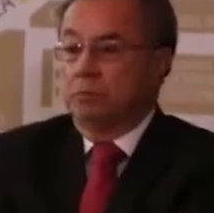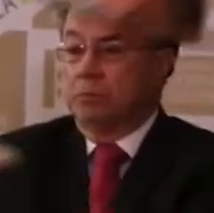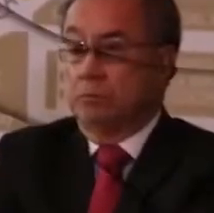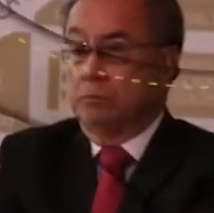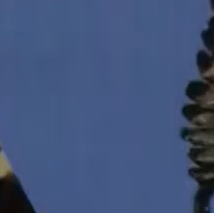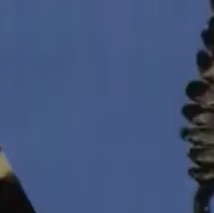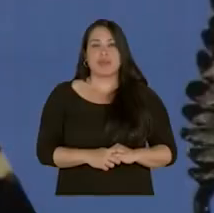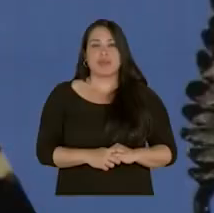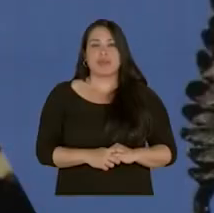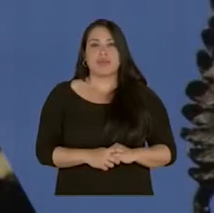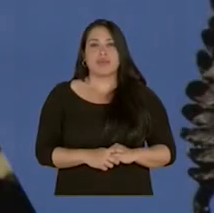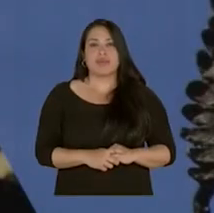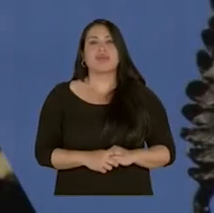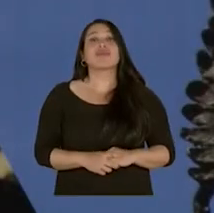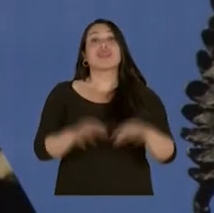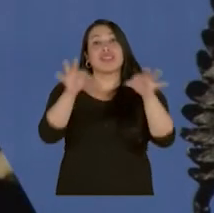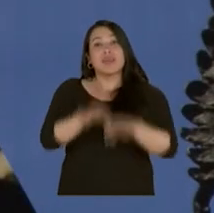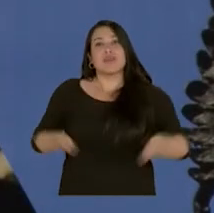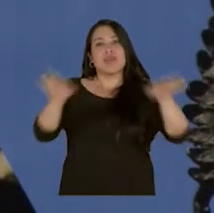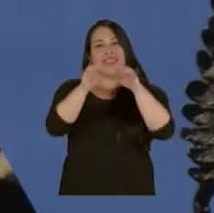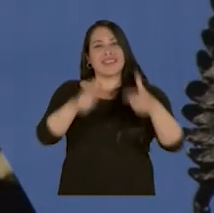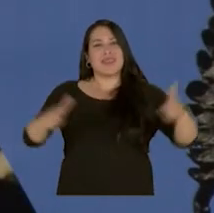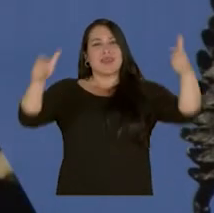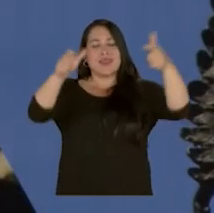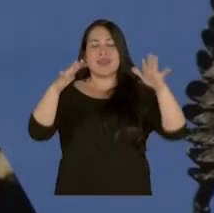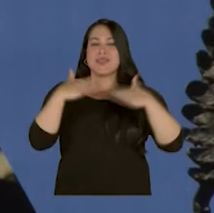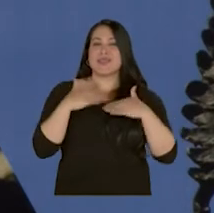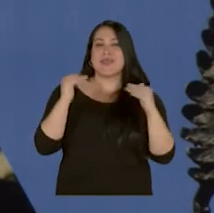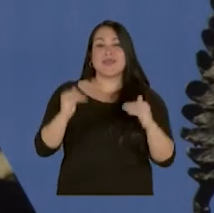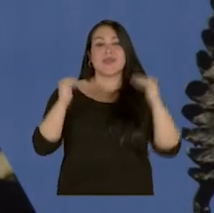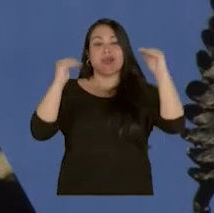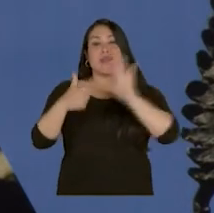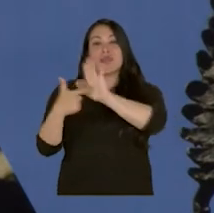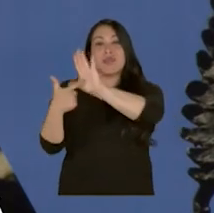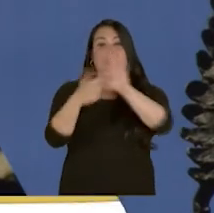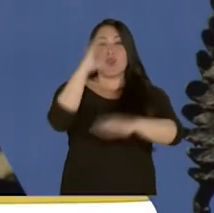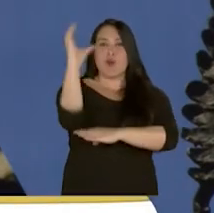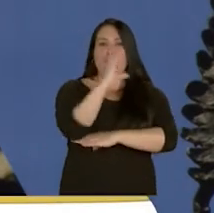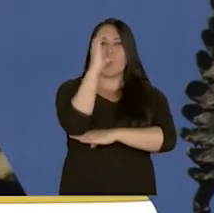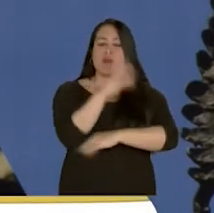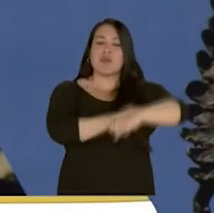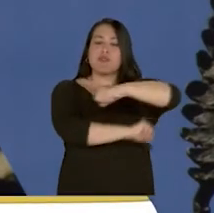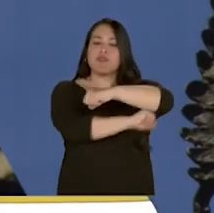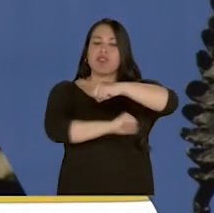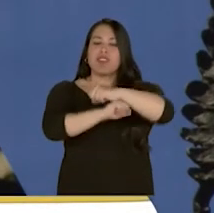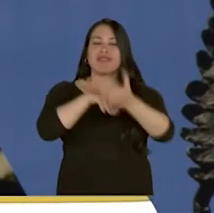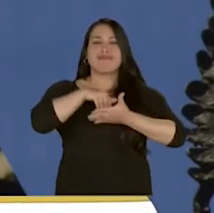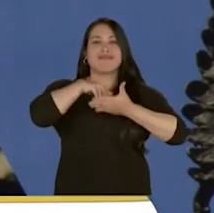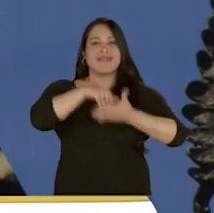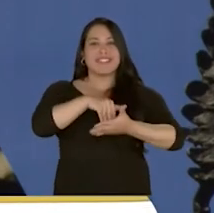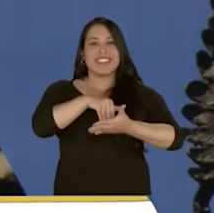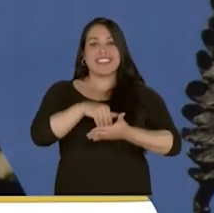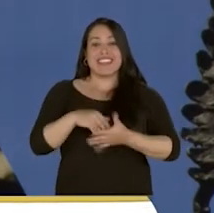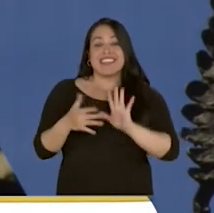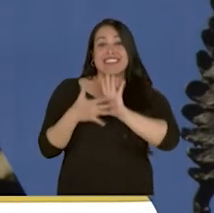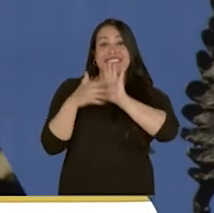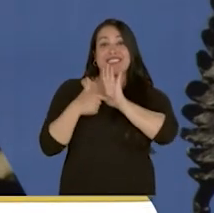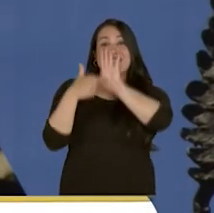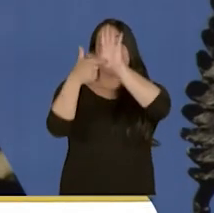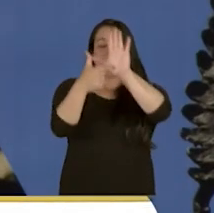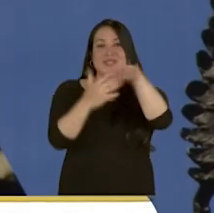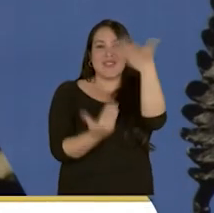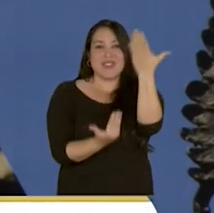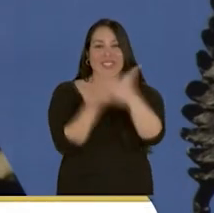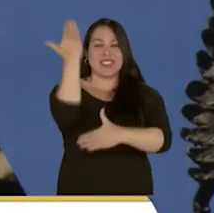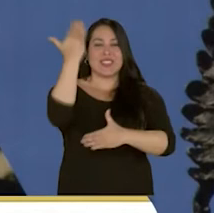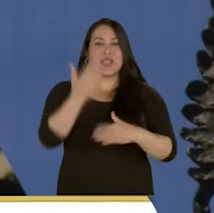De tal manera que el Congreso se enorgullece en entregarle a los colombianos, ya consolidado, ya fortalecido, su instrumento moderno